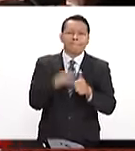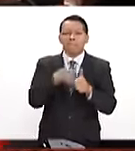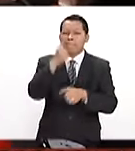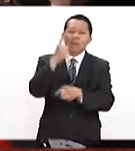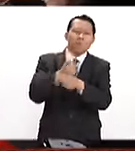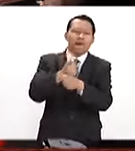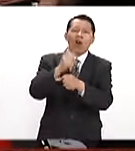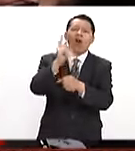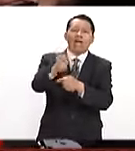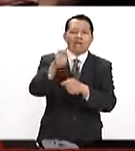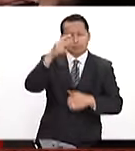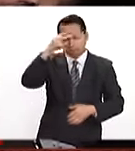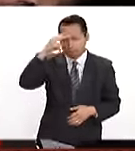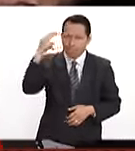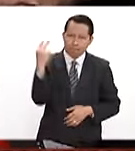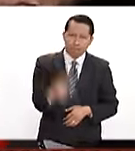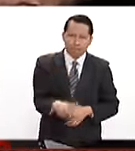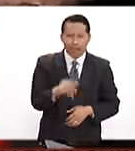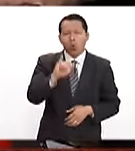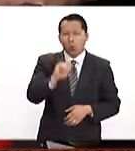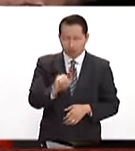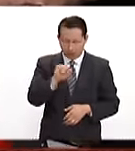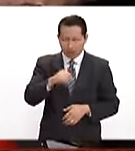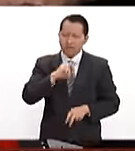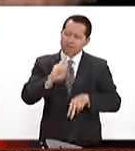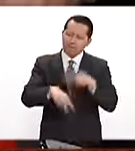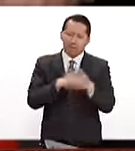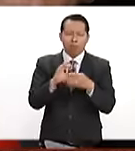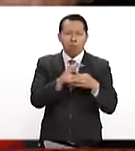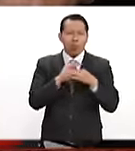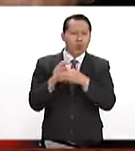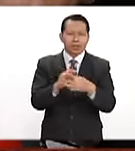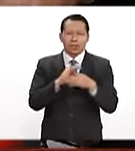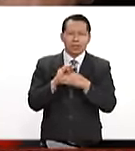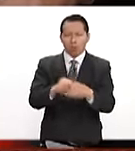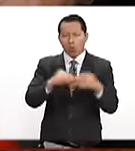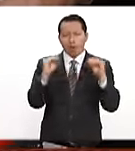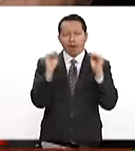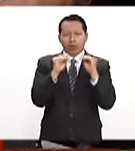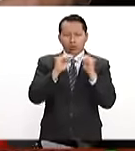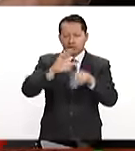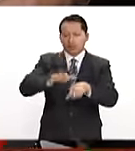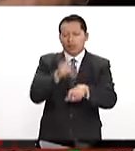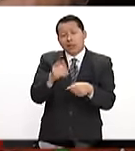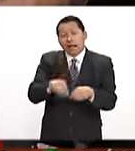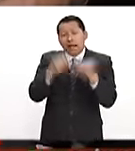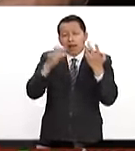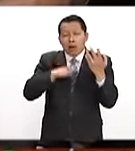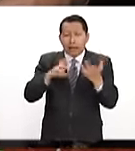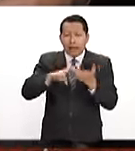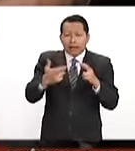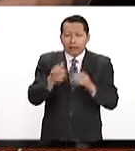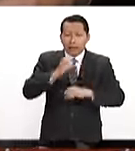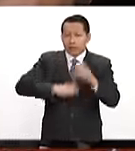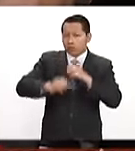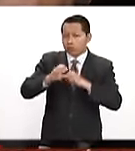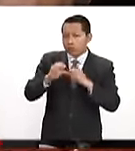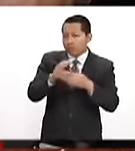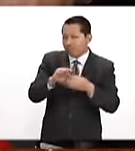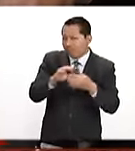estamos entrando unidos a esta negociación. Evidentemente las relaciones comerciales,